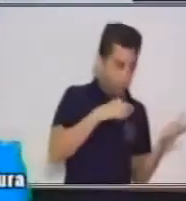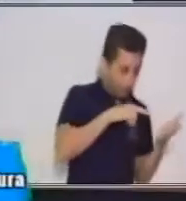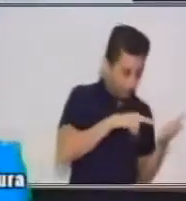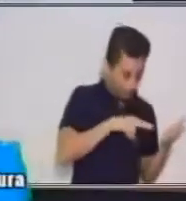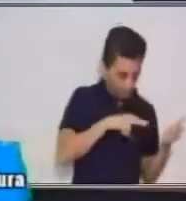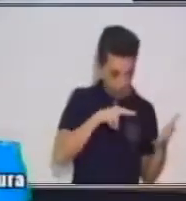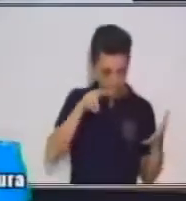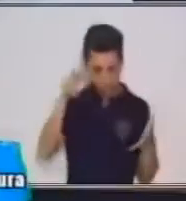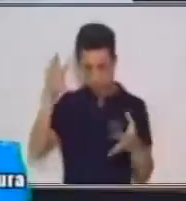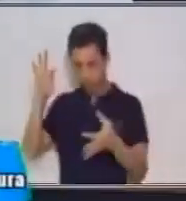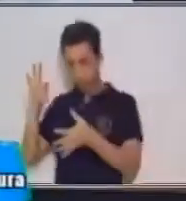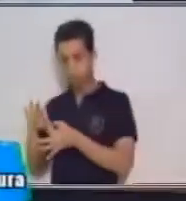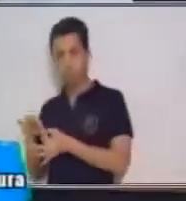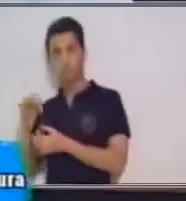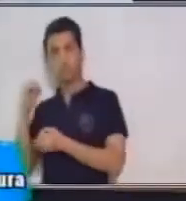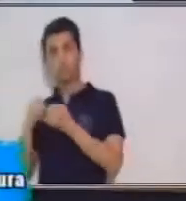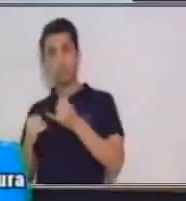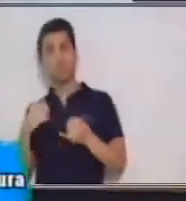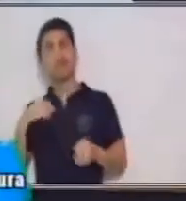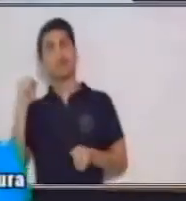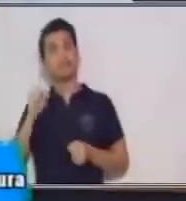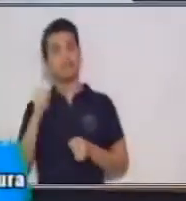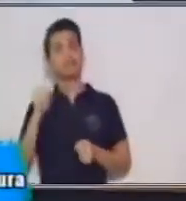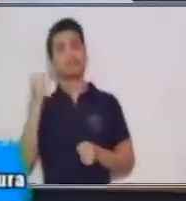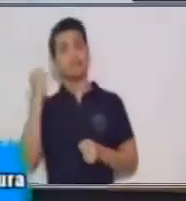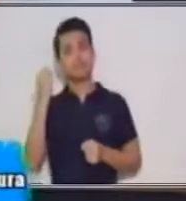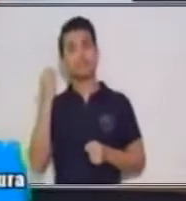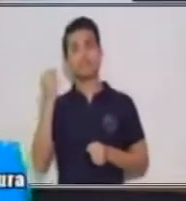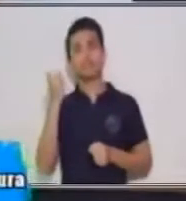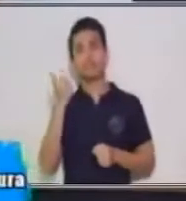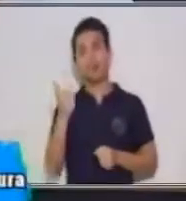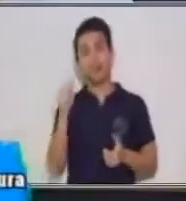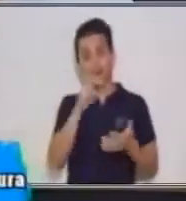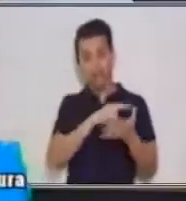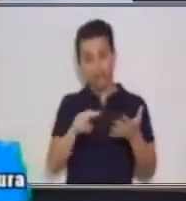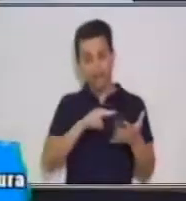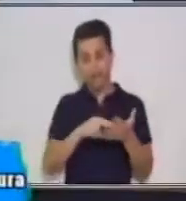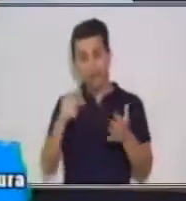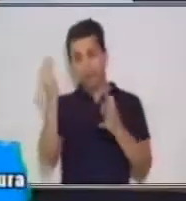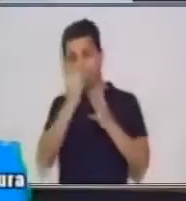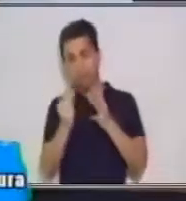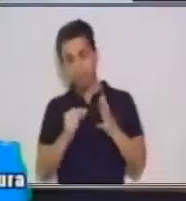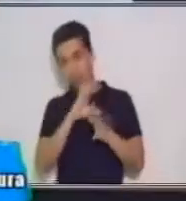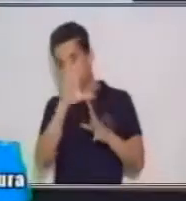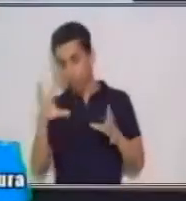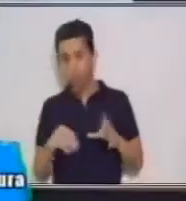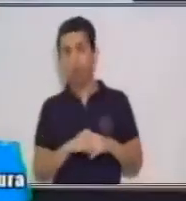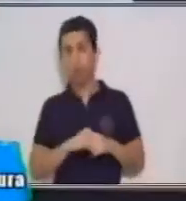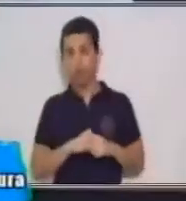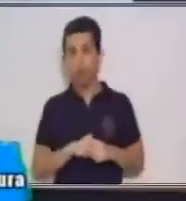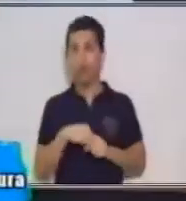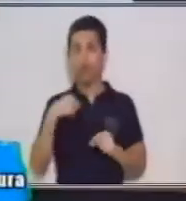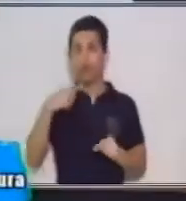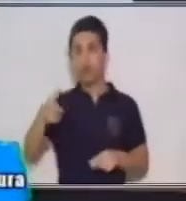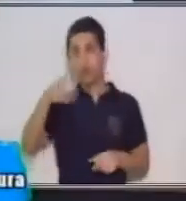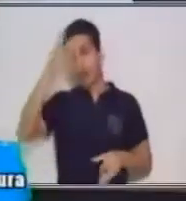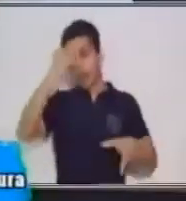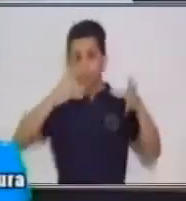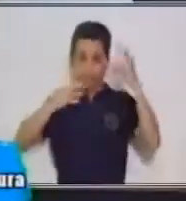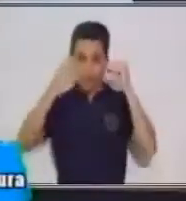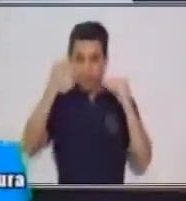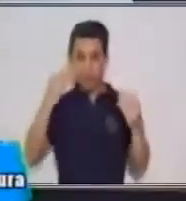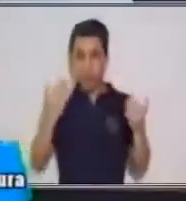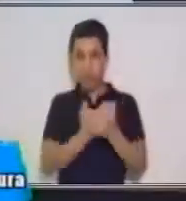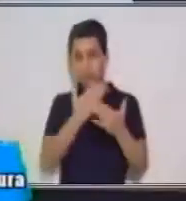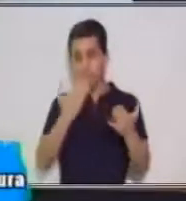razón o no sobre el texto, la lectura y las imágenes tenían relación, voy a aprender un nuevo